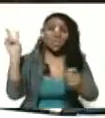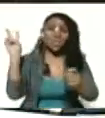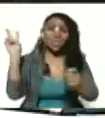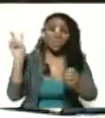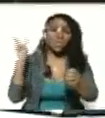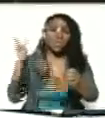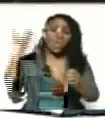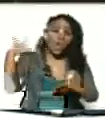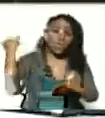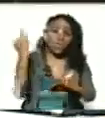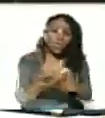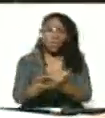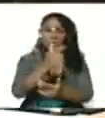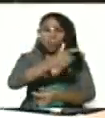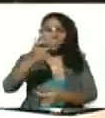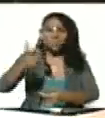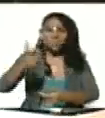asesinato.